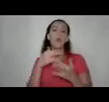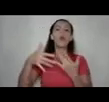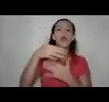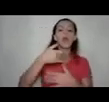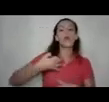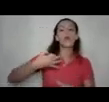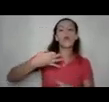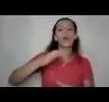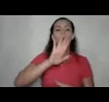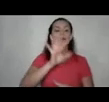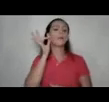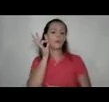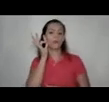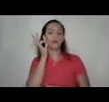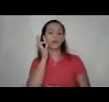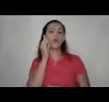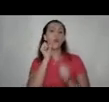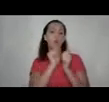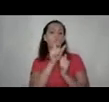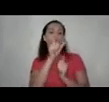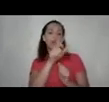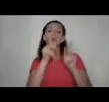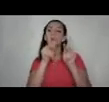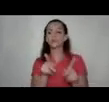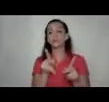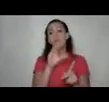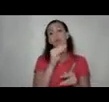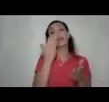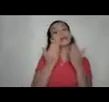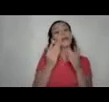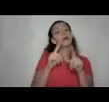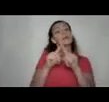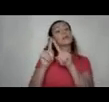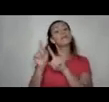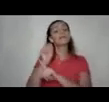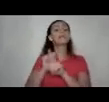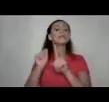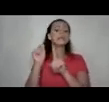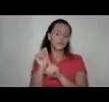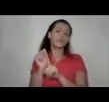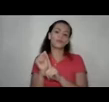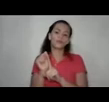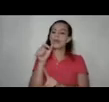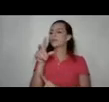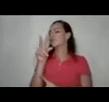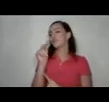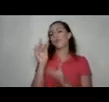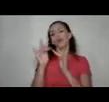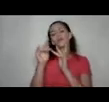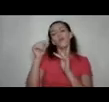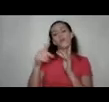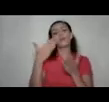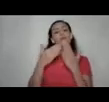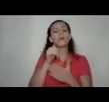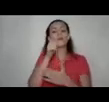interacción constante de esa mujer con esa persona y que a lo mejor por diferentes situaciones que eso no lo vamos a tocar hoy tal vez mañana lo